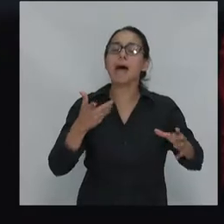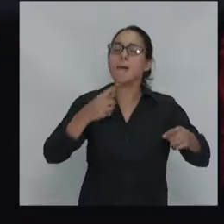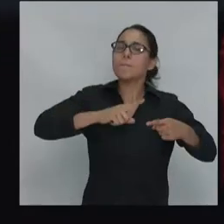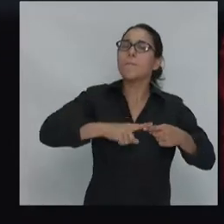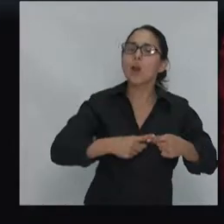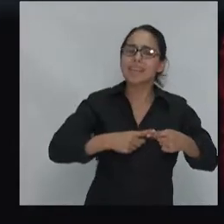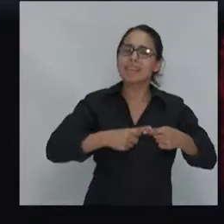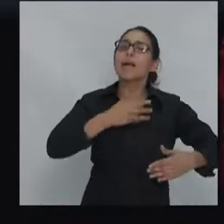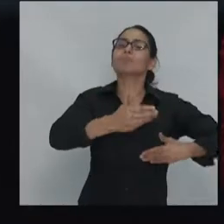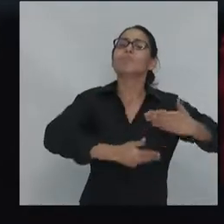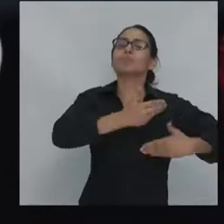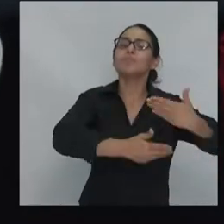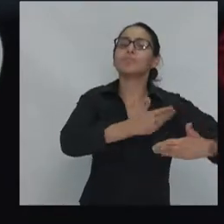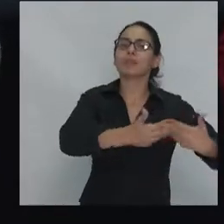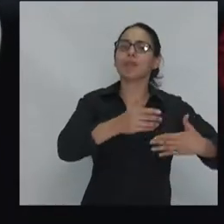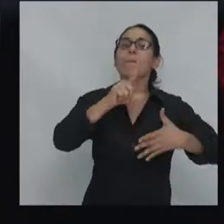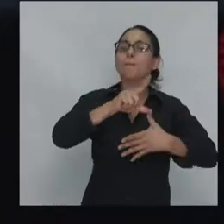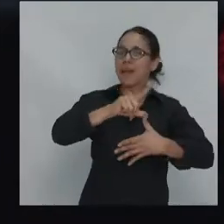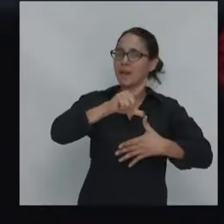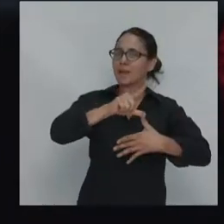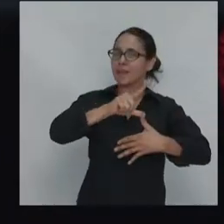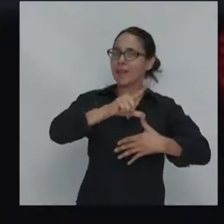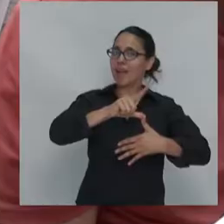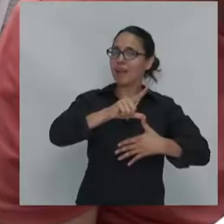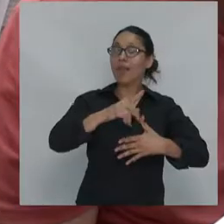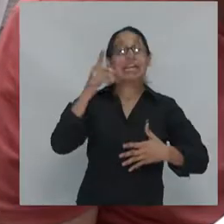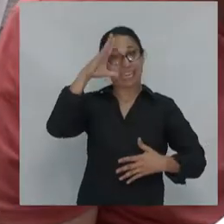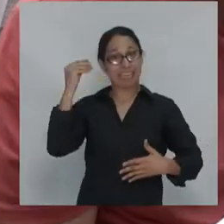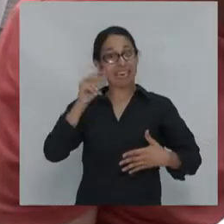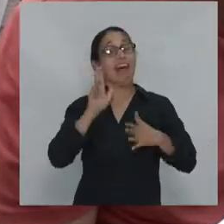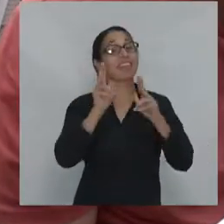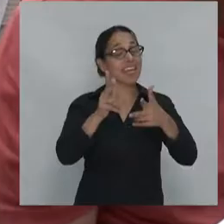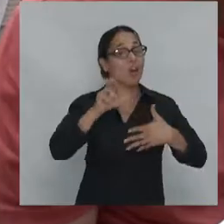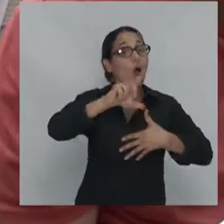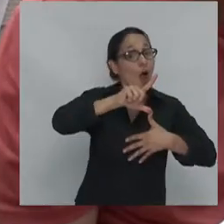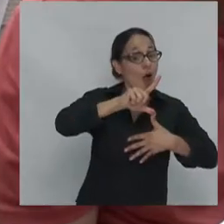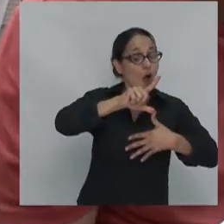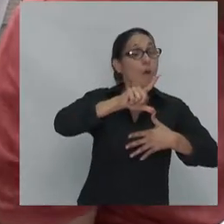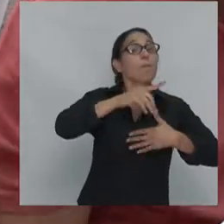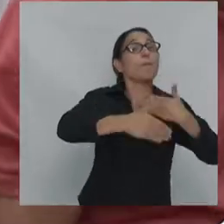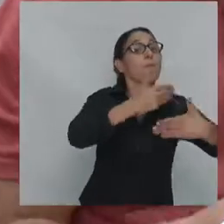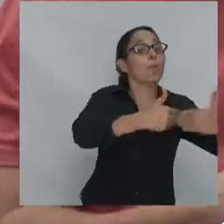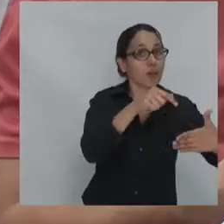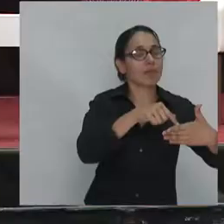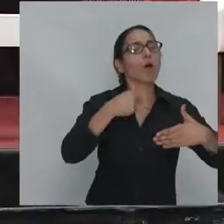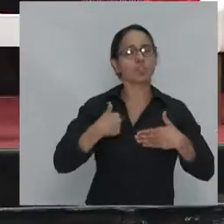progresismo ella dijo latinoamericana pero yo puedo decir progresismo internacional